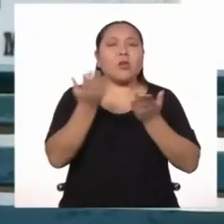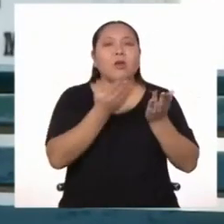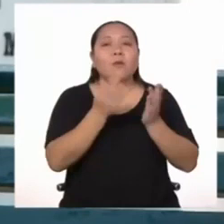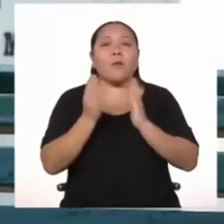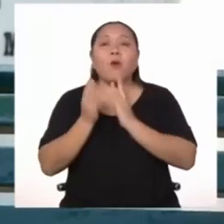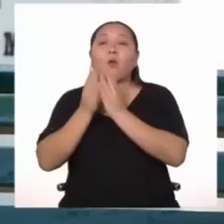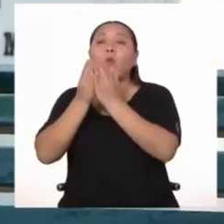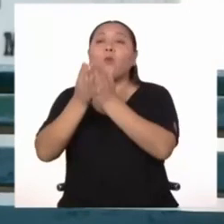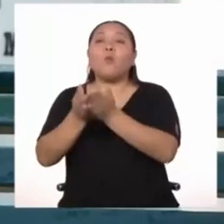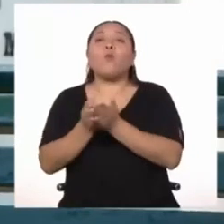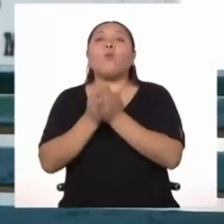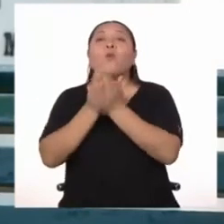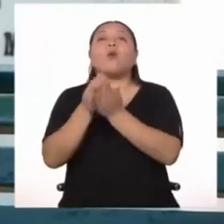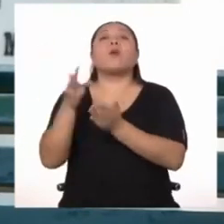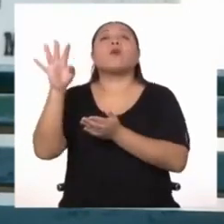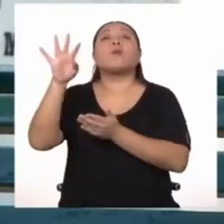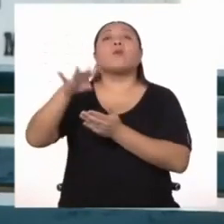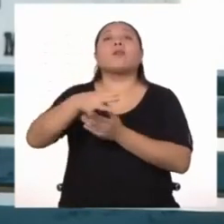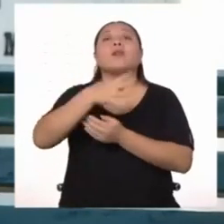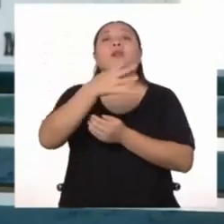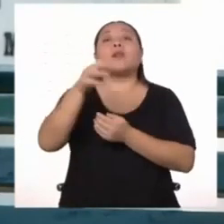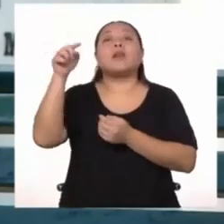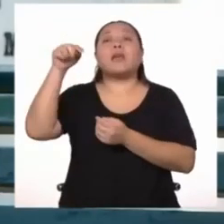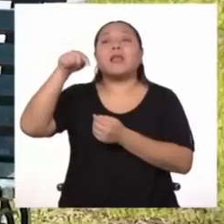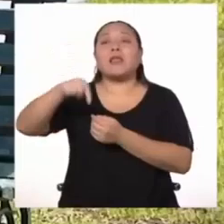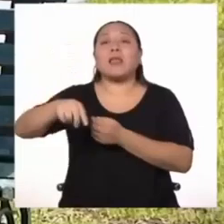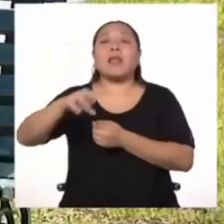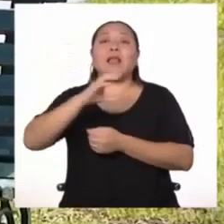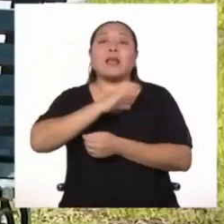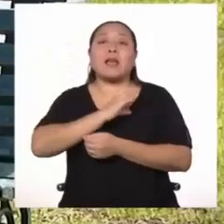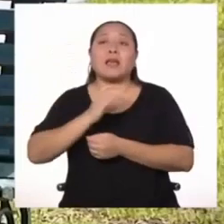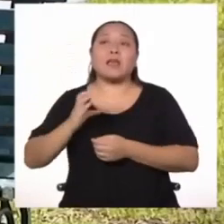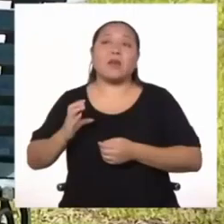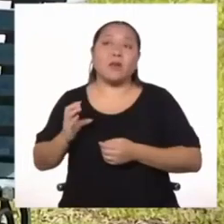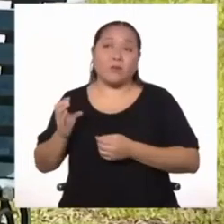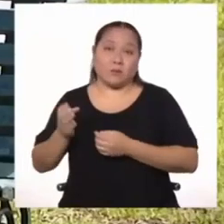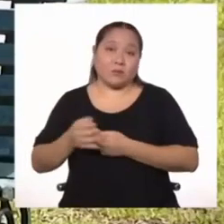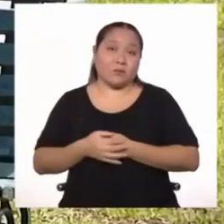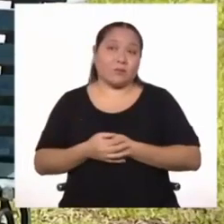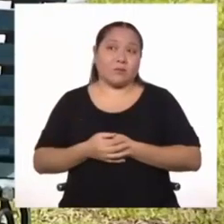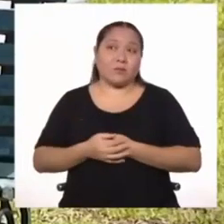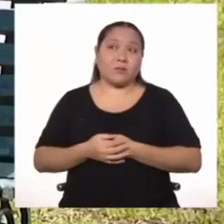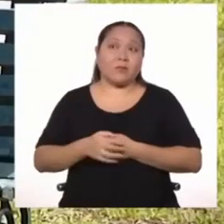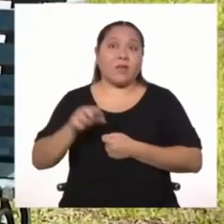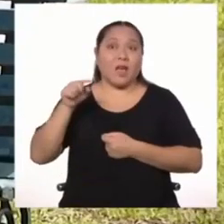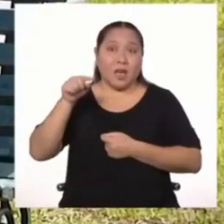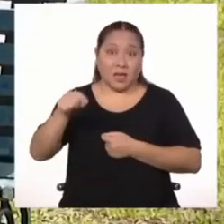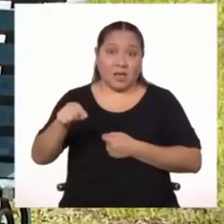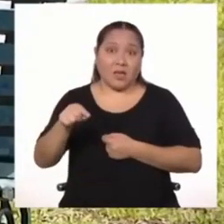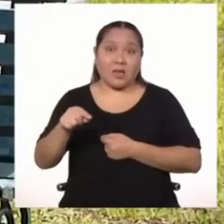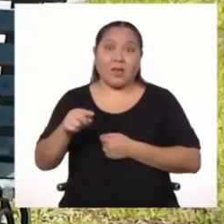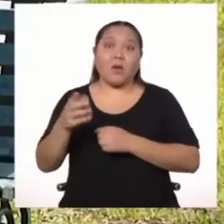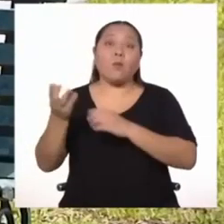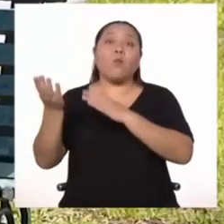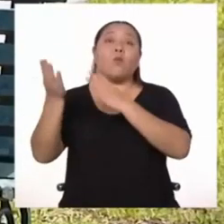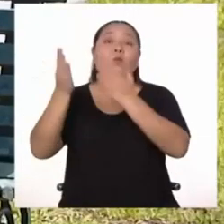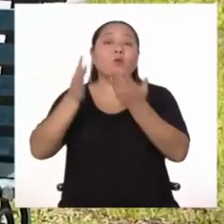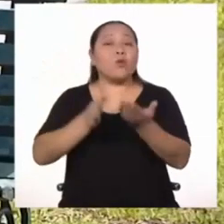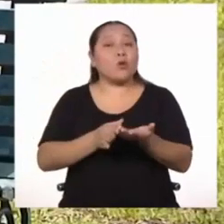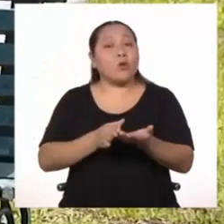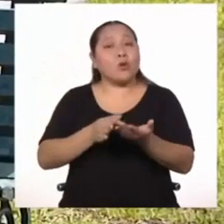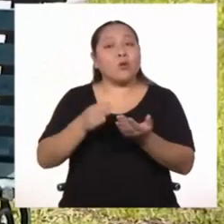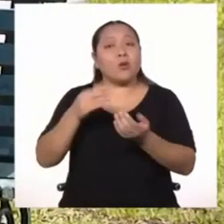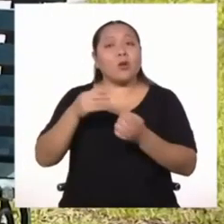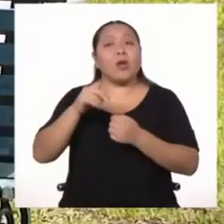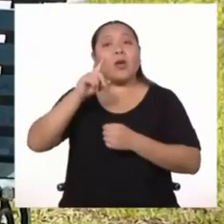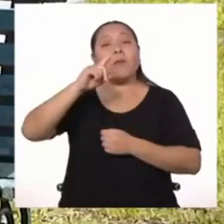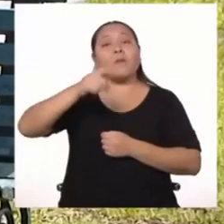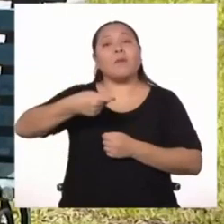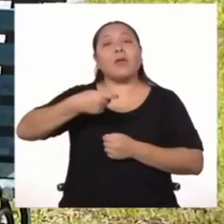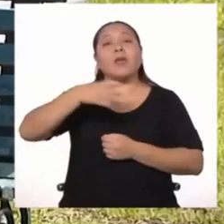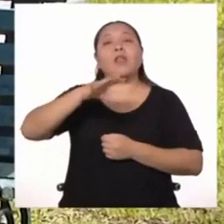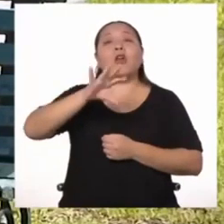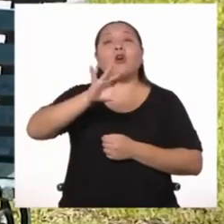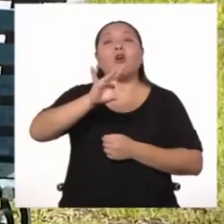estaba anclado en el Callao. De hecho, murió en ese buque en el año